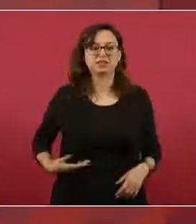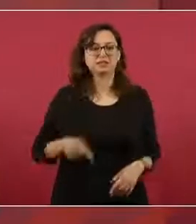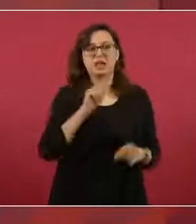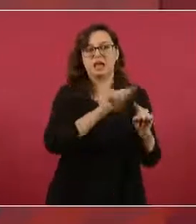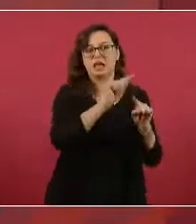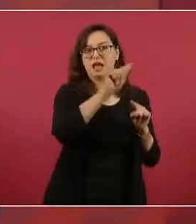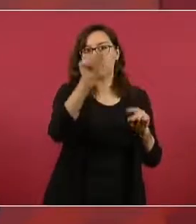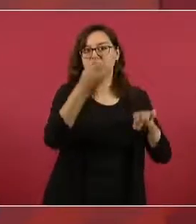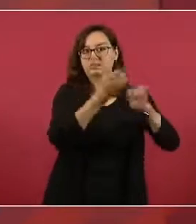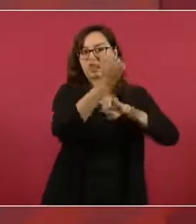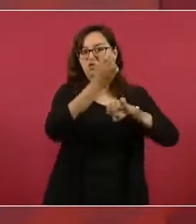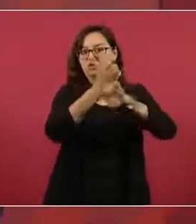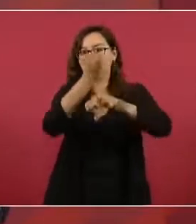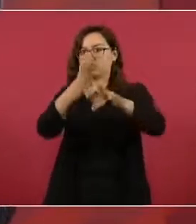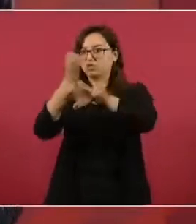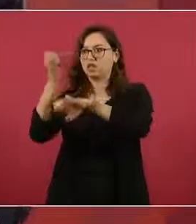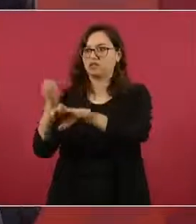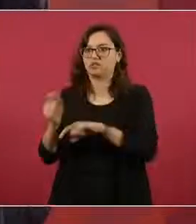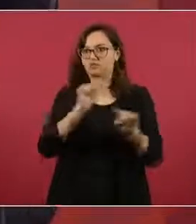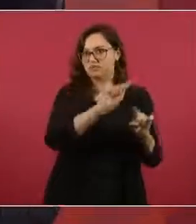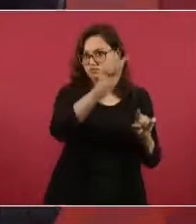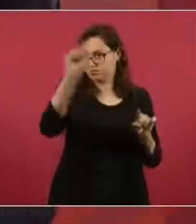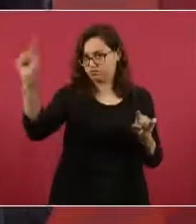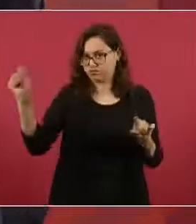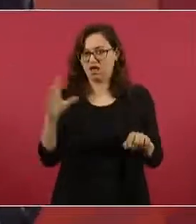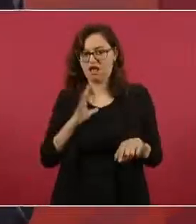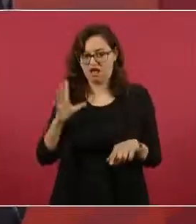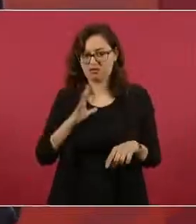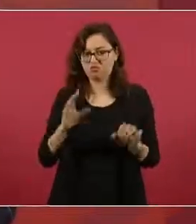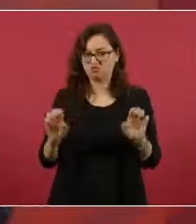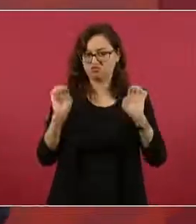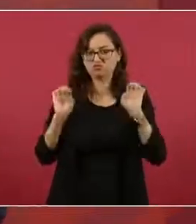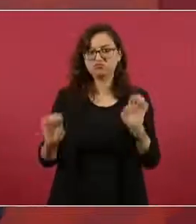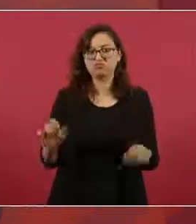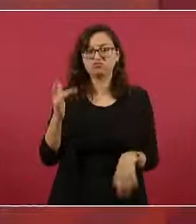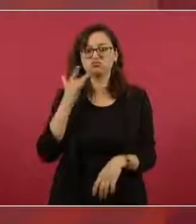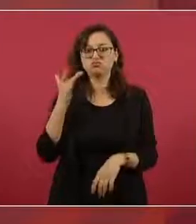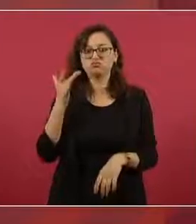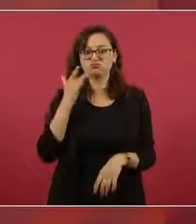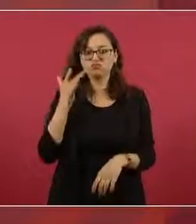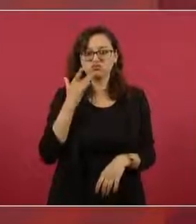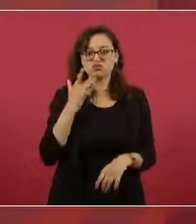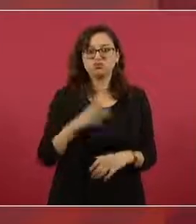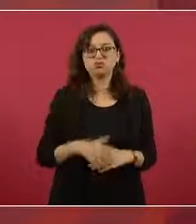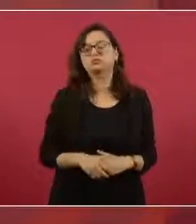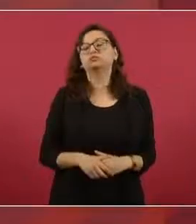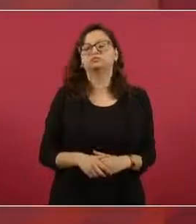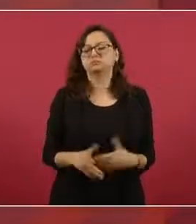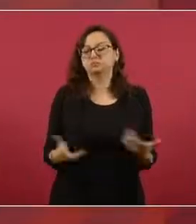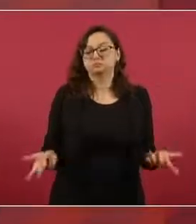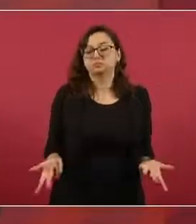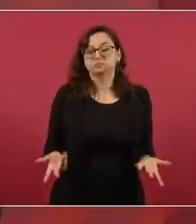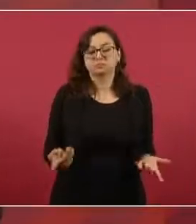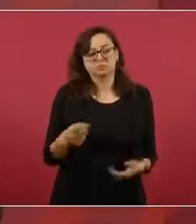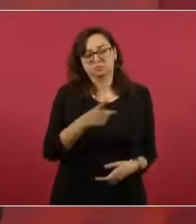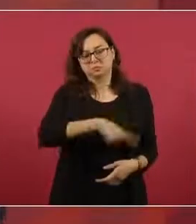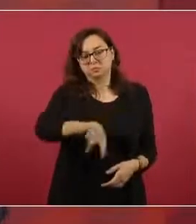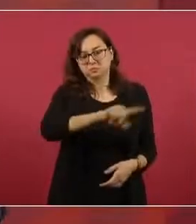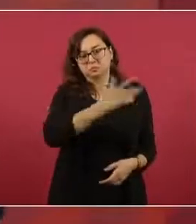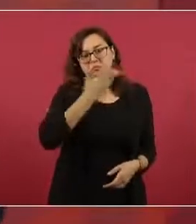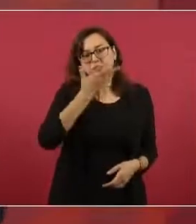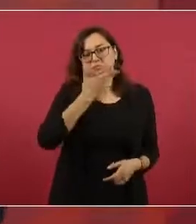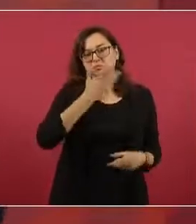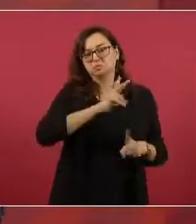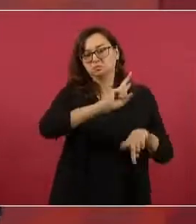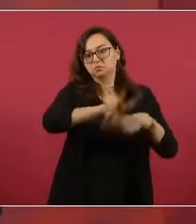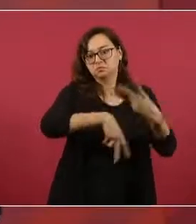voy, pues de repente me entero de que la usaban porque